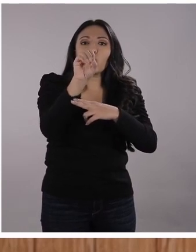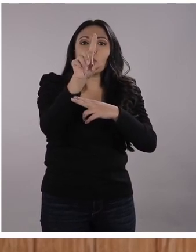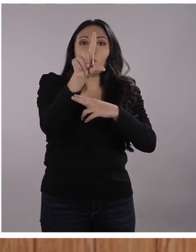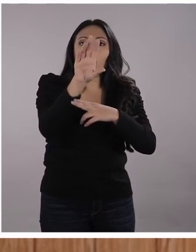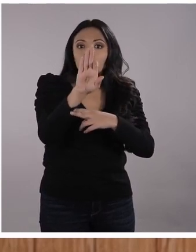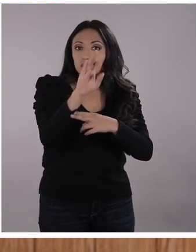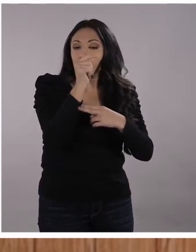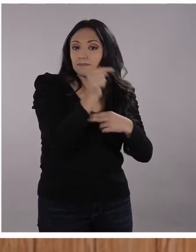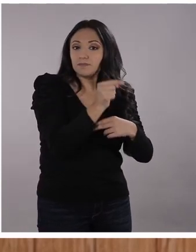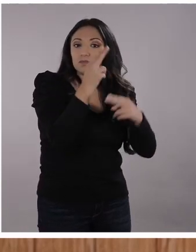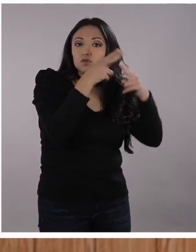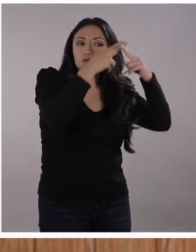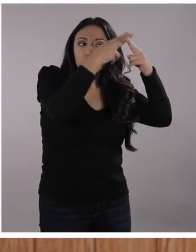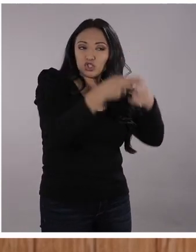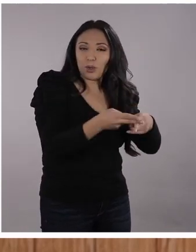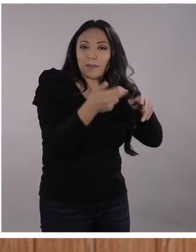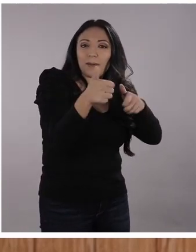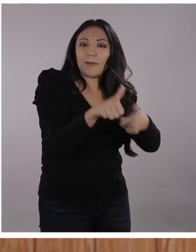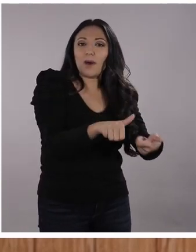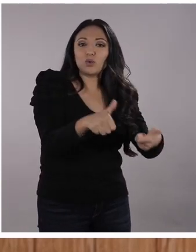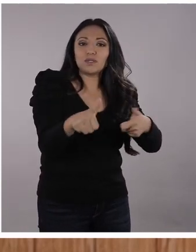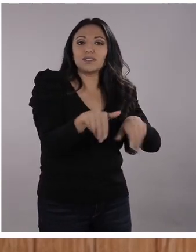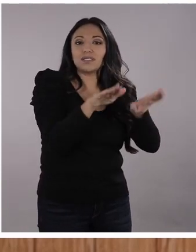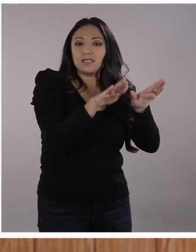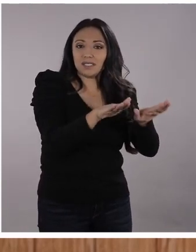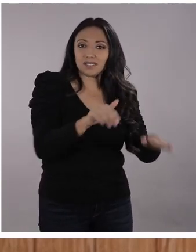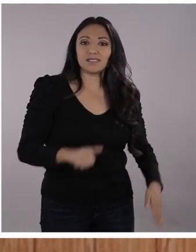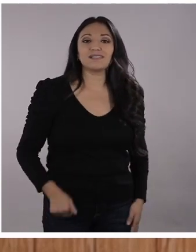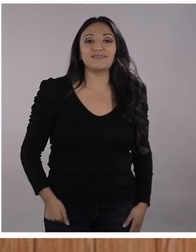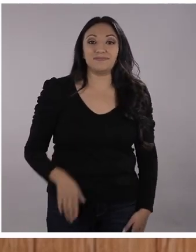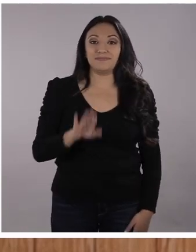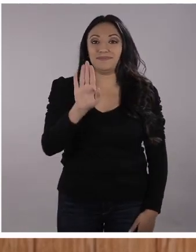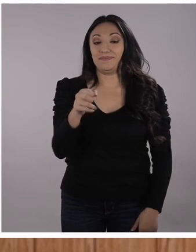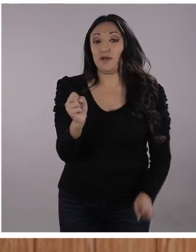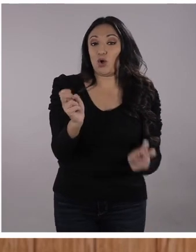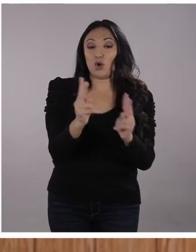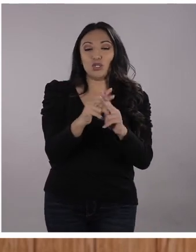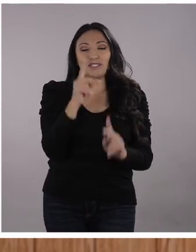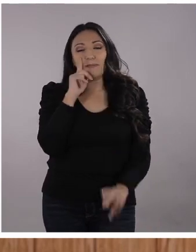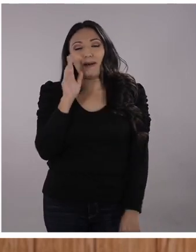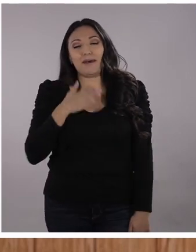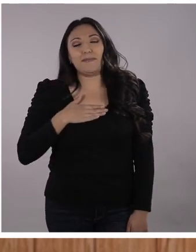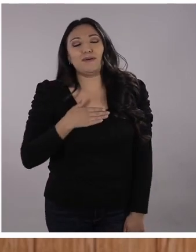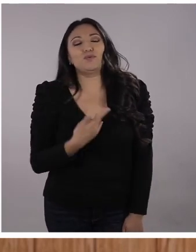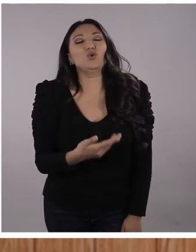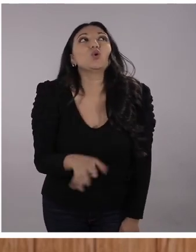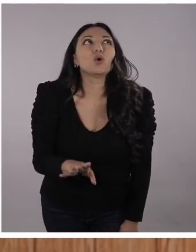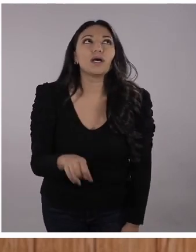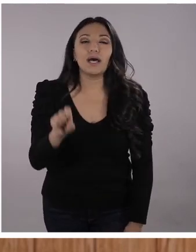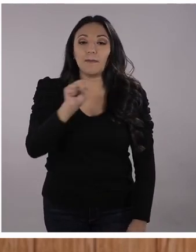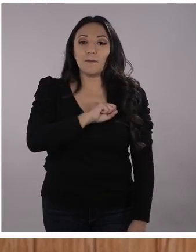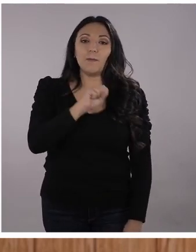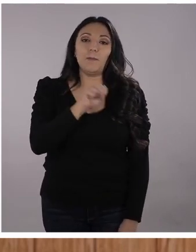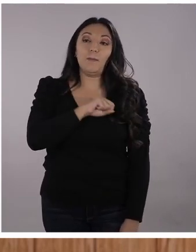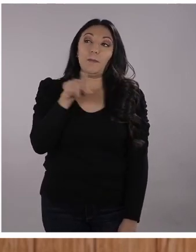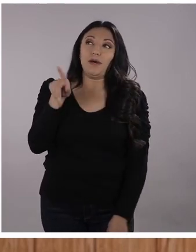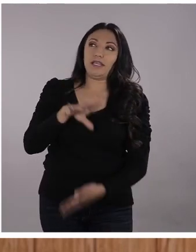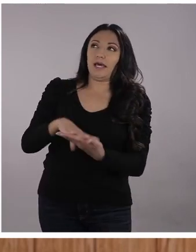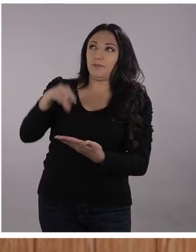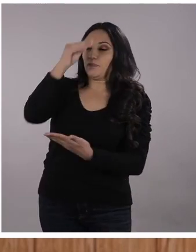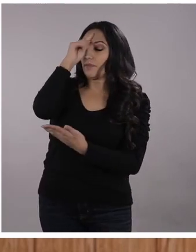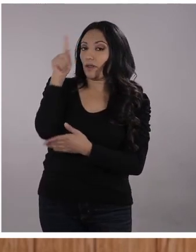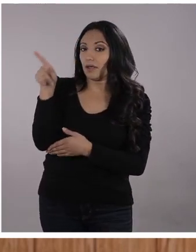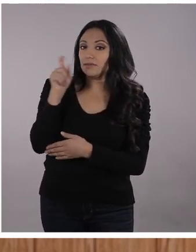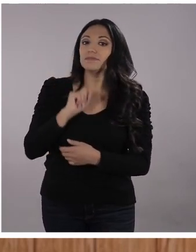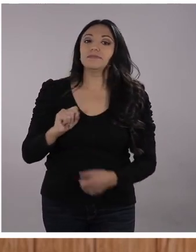bien chévere. Y yo le aseguro que a él le hubiera encantado conocerme. Además, hubiéramos sido muy panas y hubiera yo aprendido mucho. Y